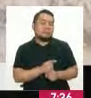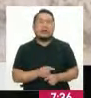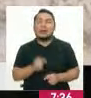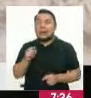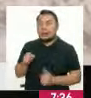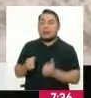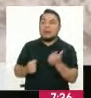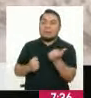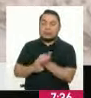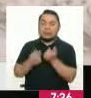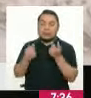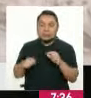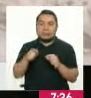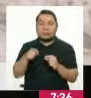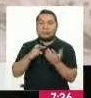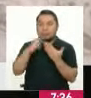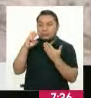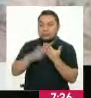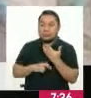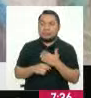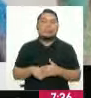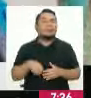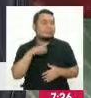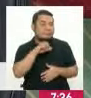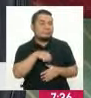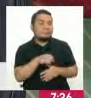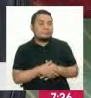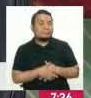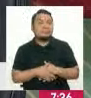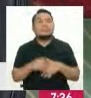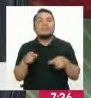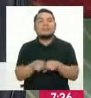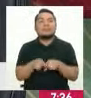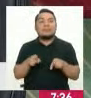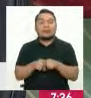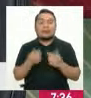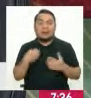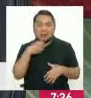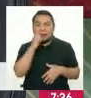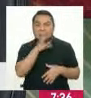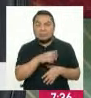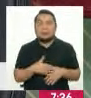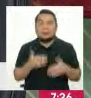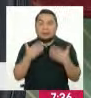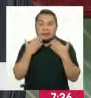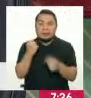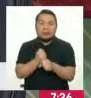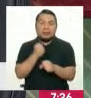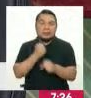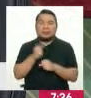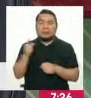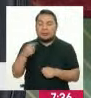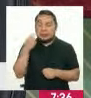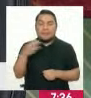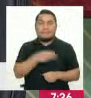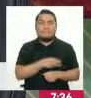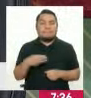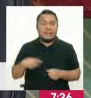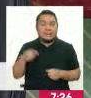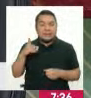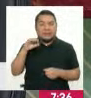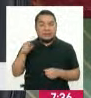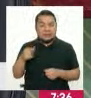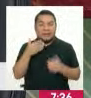del que trata este programa. Es correcto. Permíteme también mencionar que gracias a la gestión de la señora ministra se ha